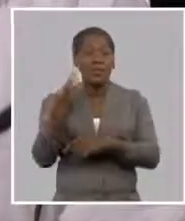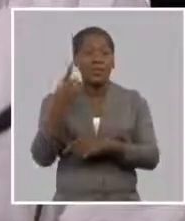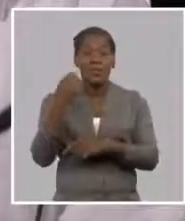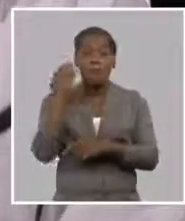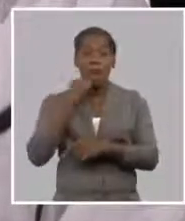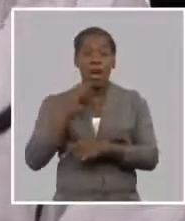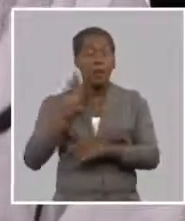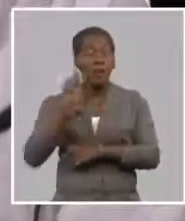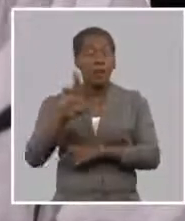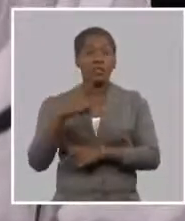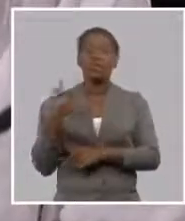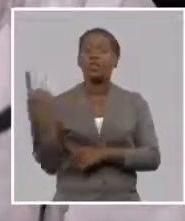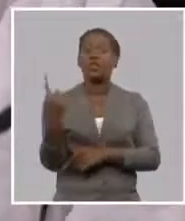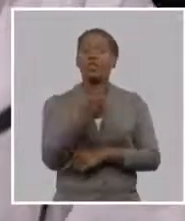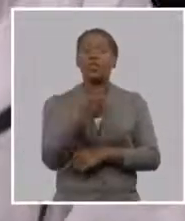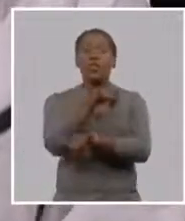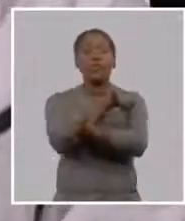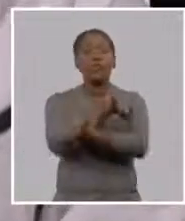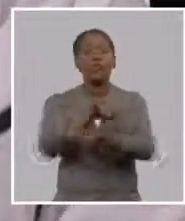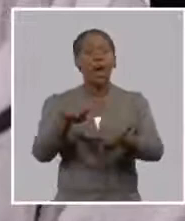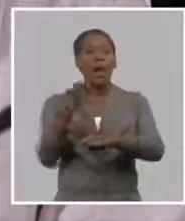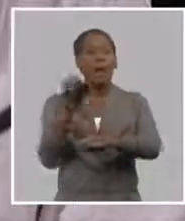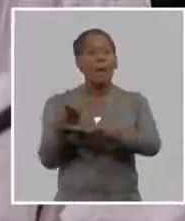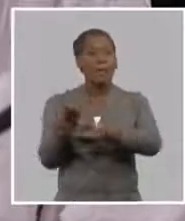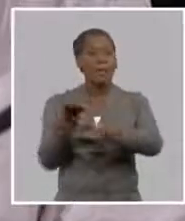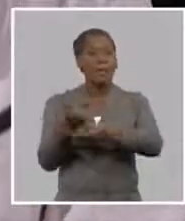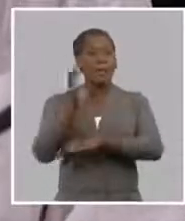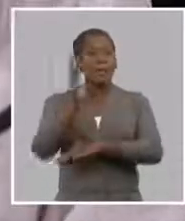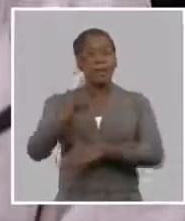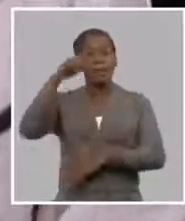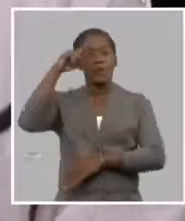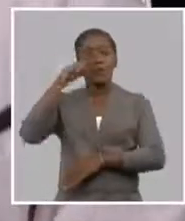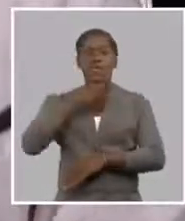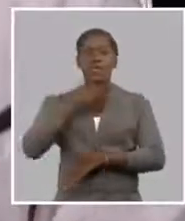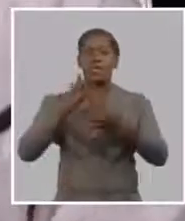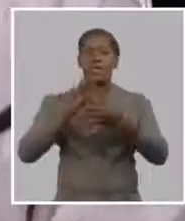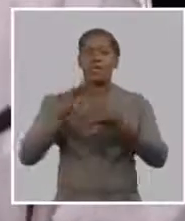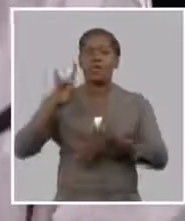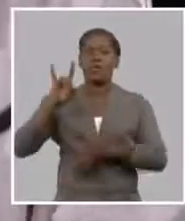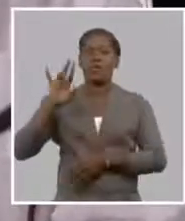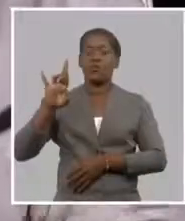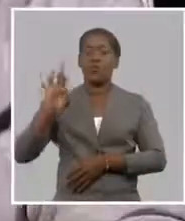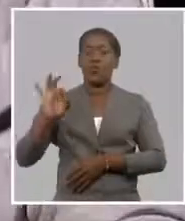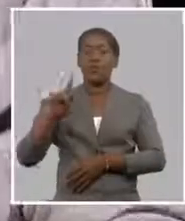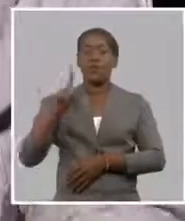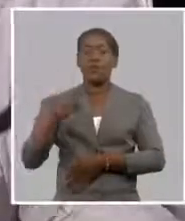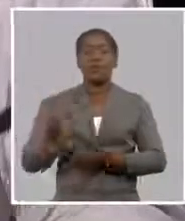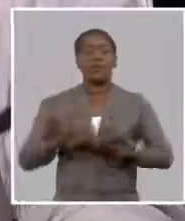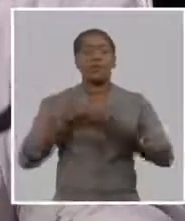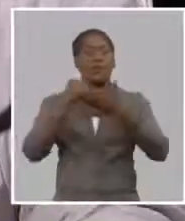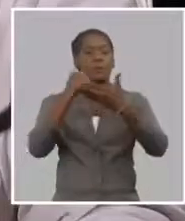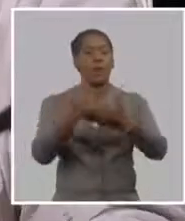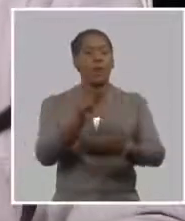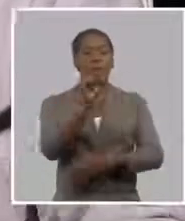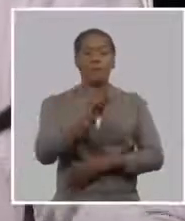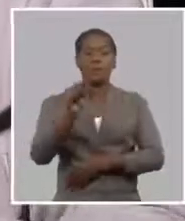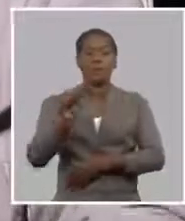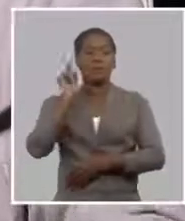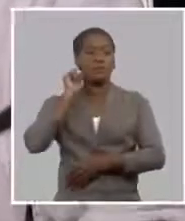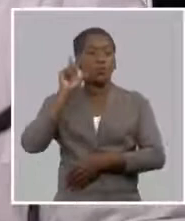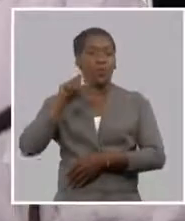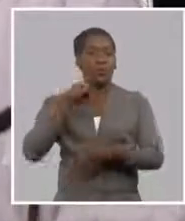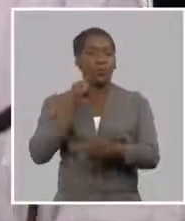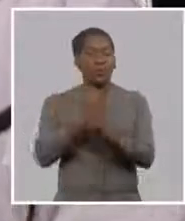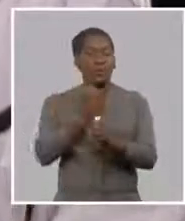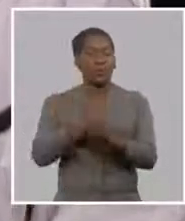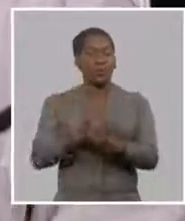mientras más masividad haya más dispersión de riesgos y más facilidades y beneficios consideramos que la empresa de seguros nacionales está